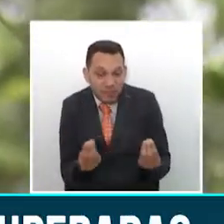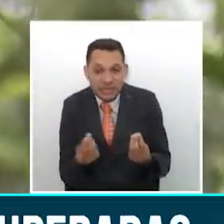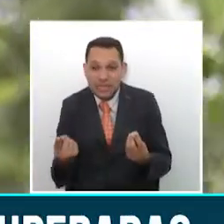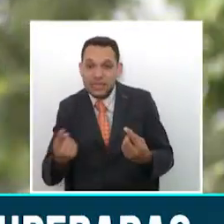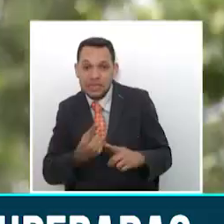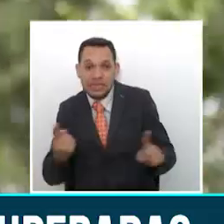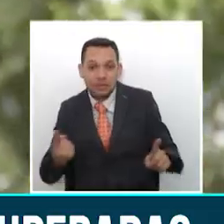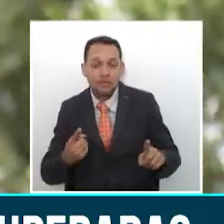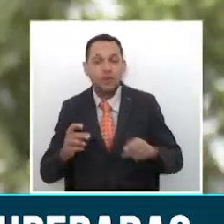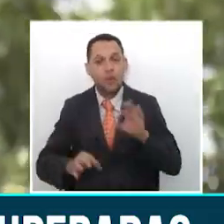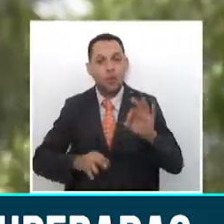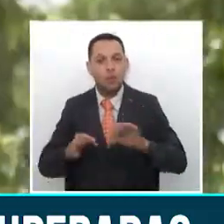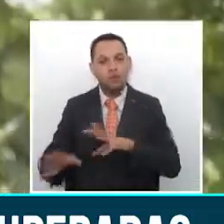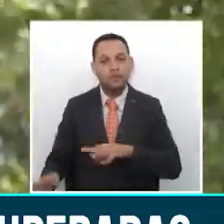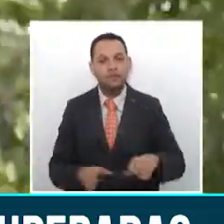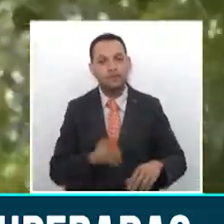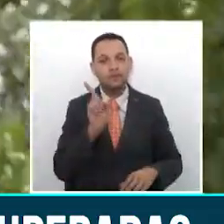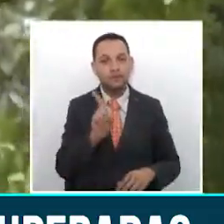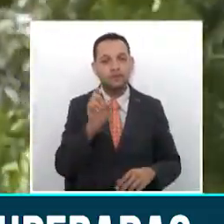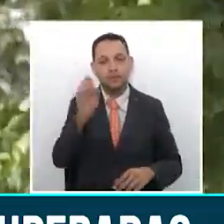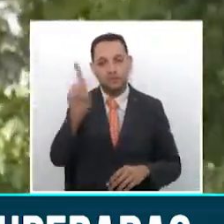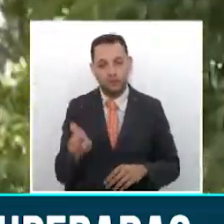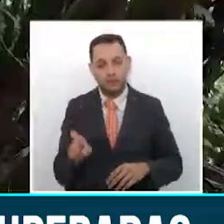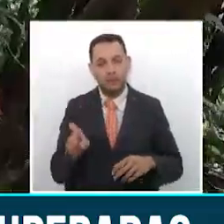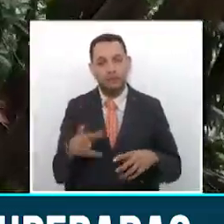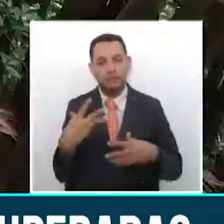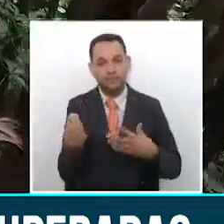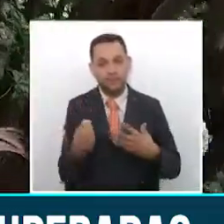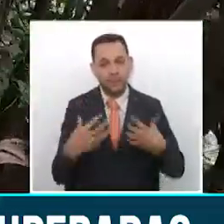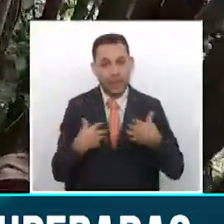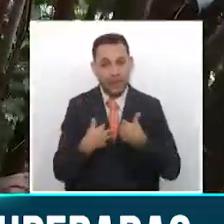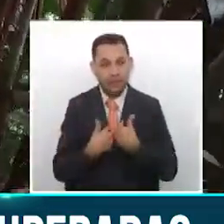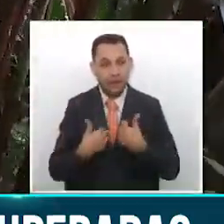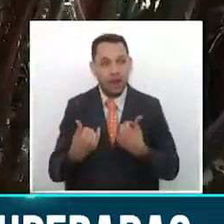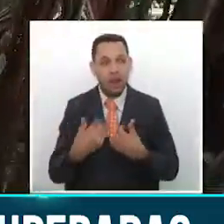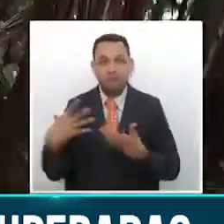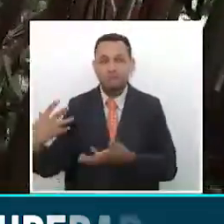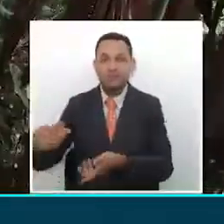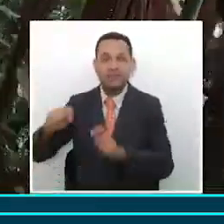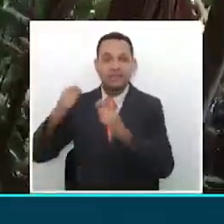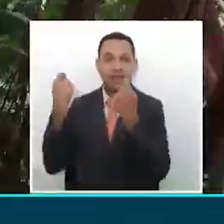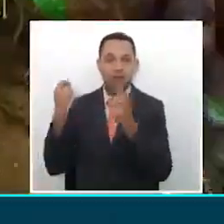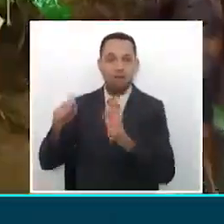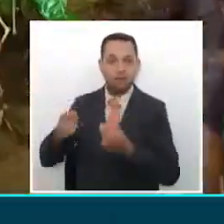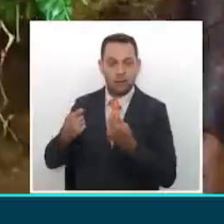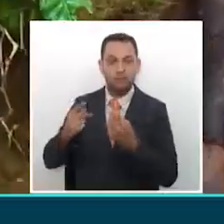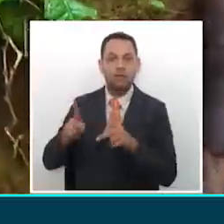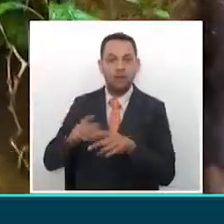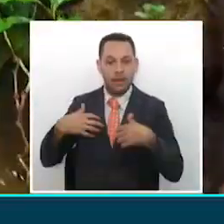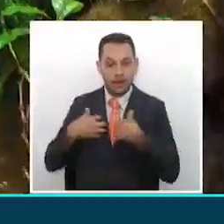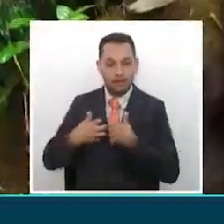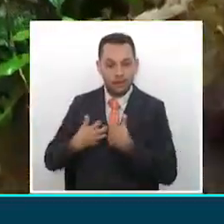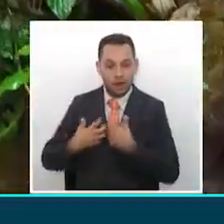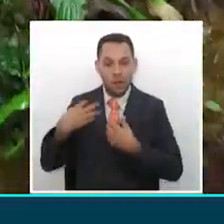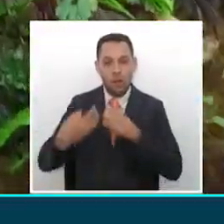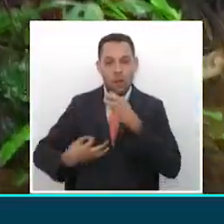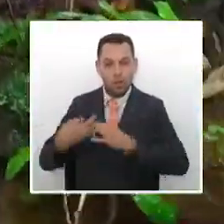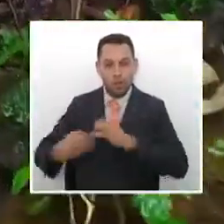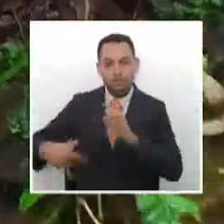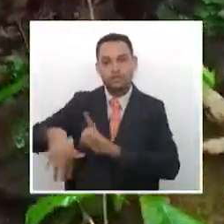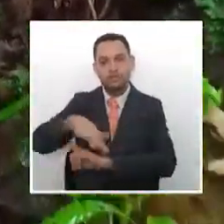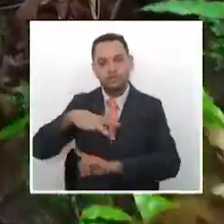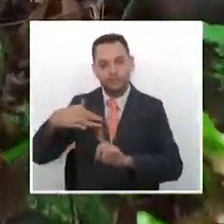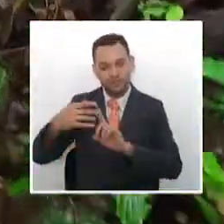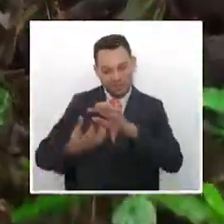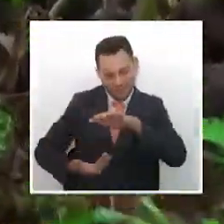especies silvestres han sido recuperadas en el Quindío durante el aislamiento preventivo. De ahí el llamado a la comunidad para que mantenga el hábitat de esta